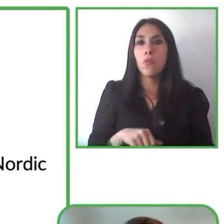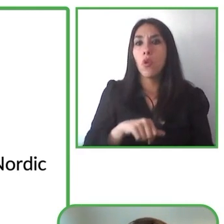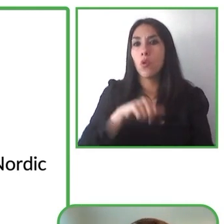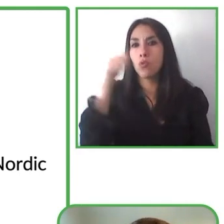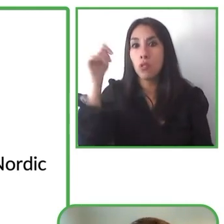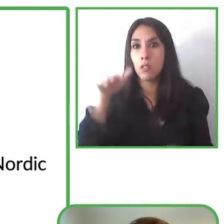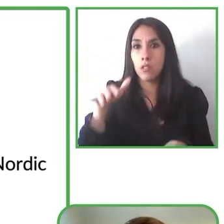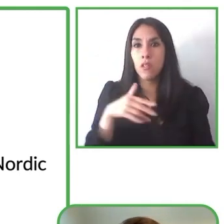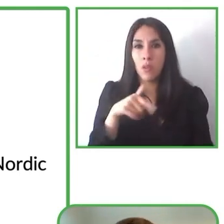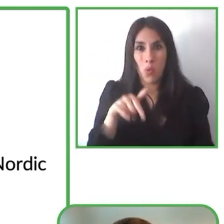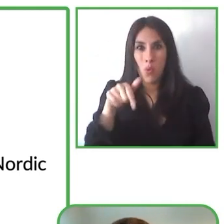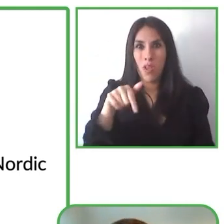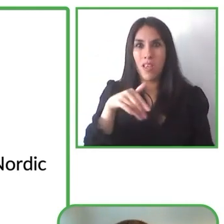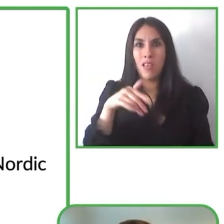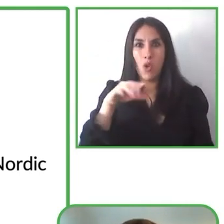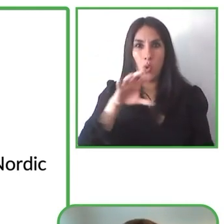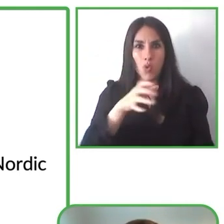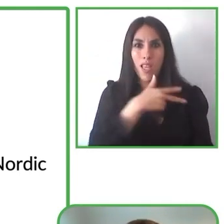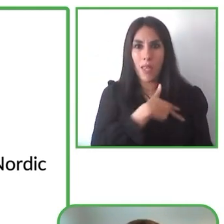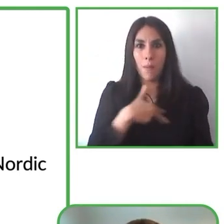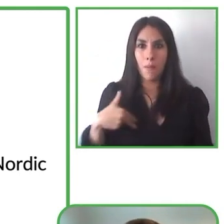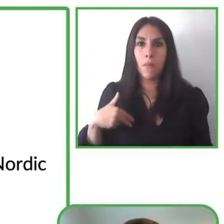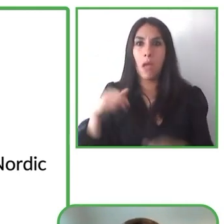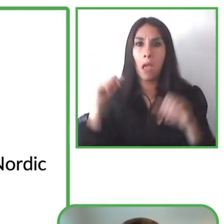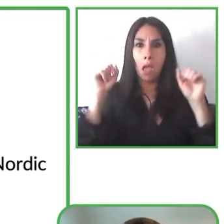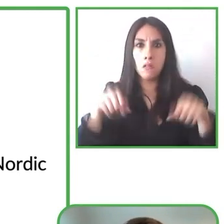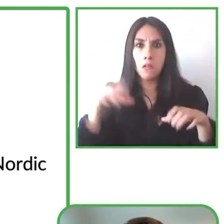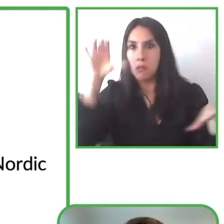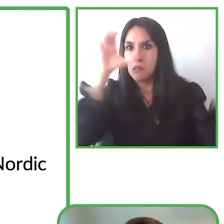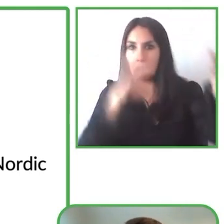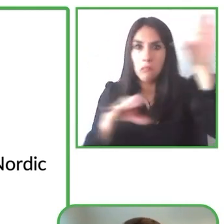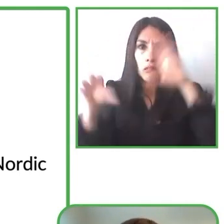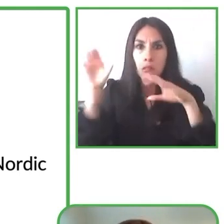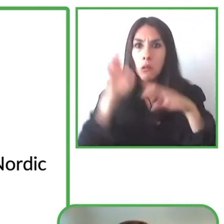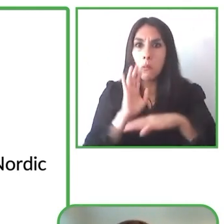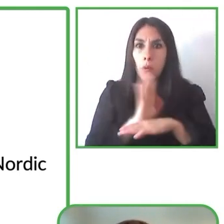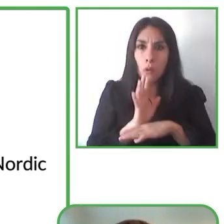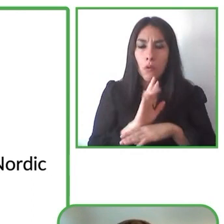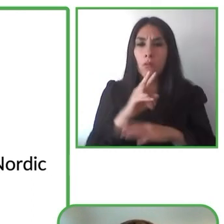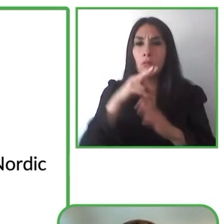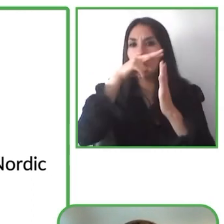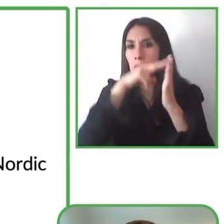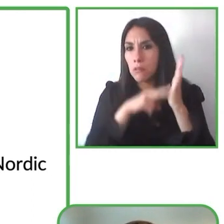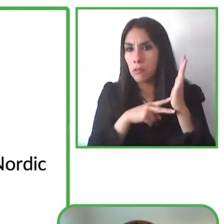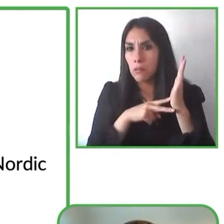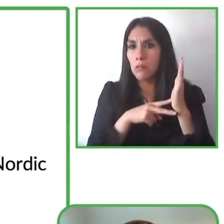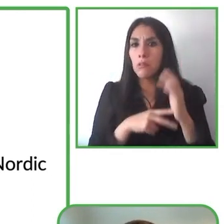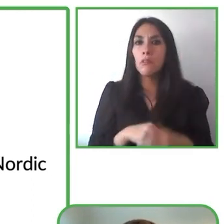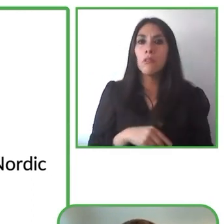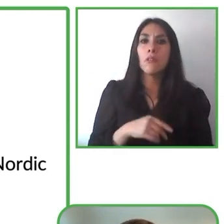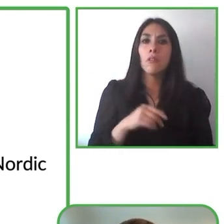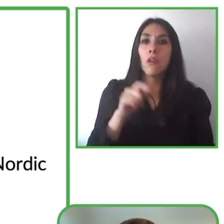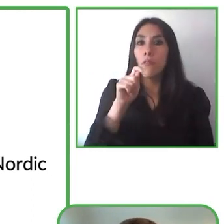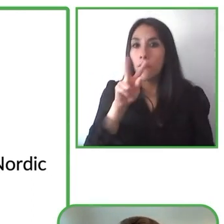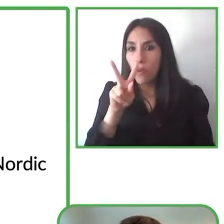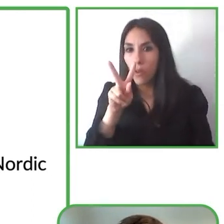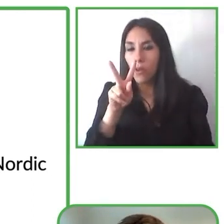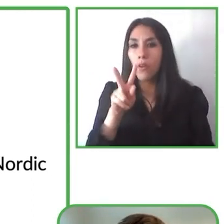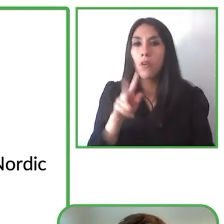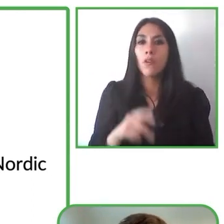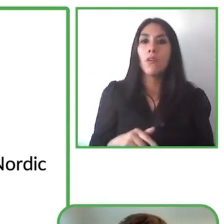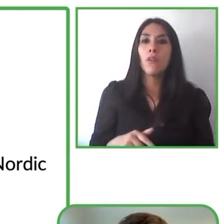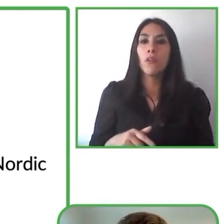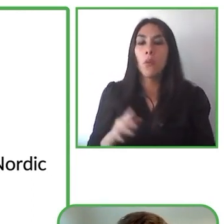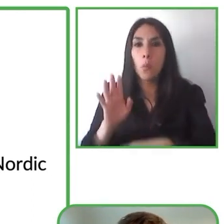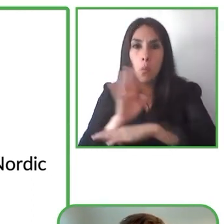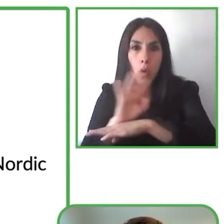puede buscar la película o la serie que vas a mirar y nuestro app en plataforma va a